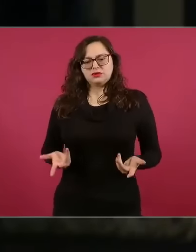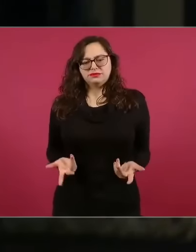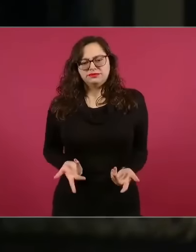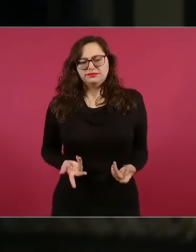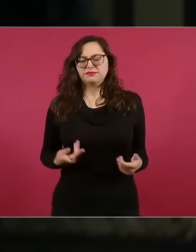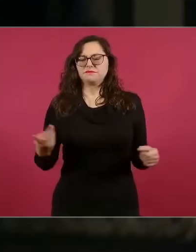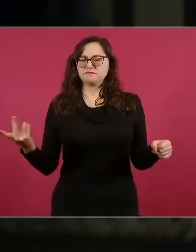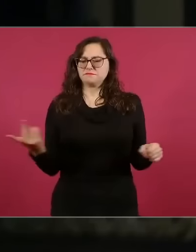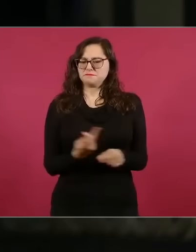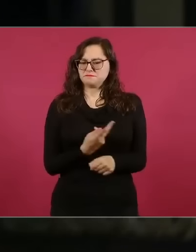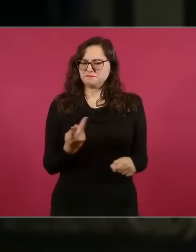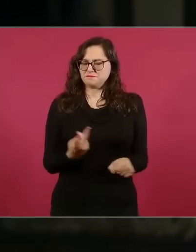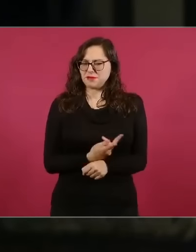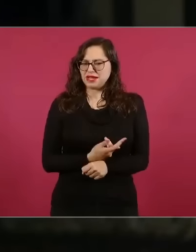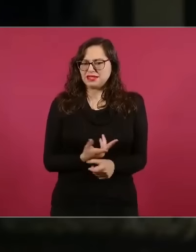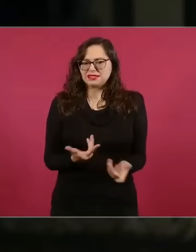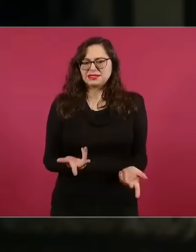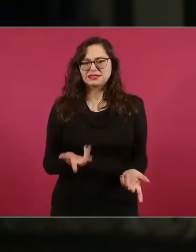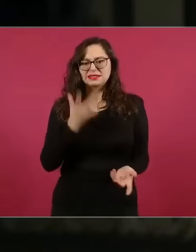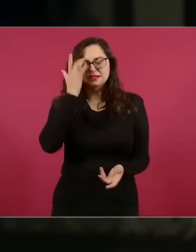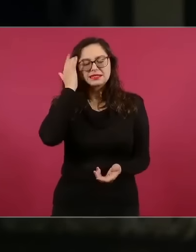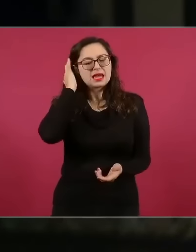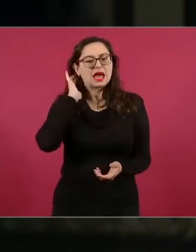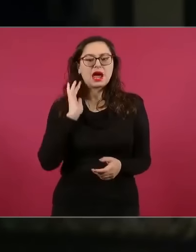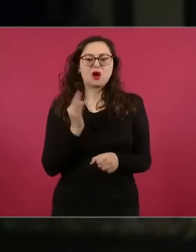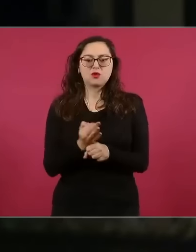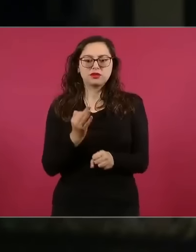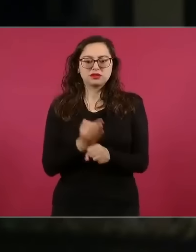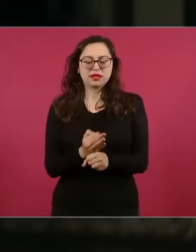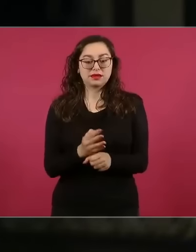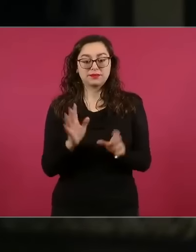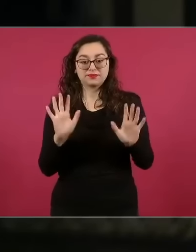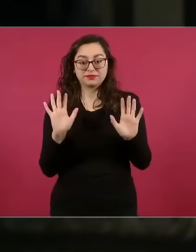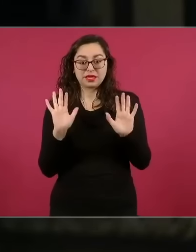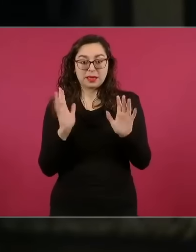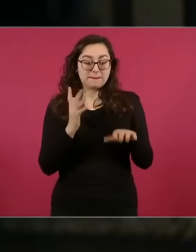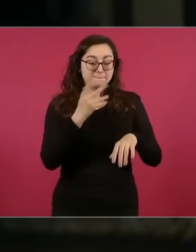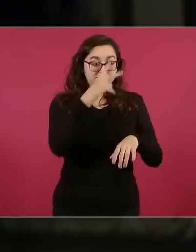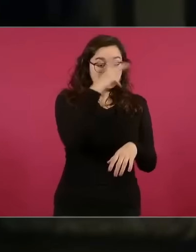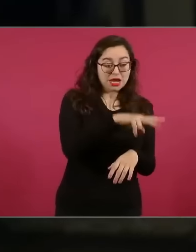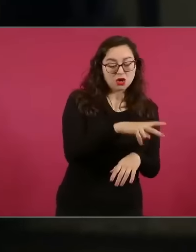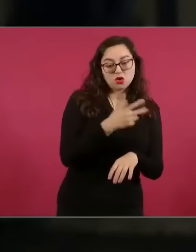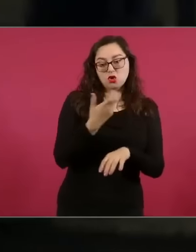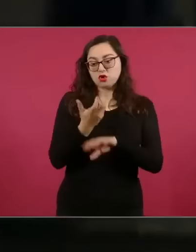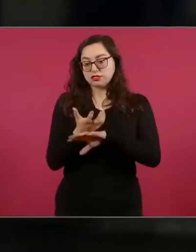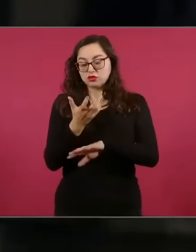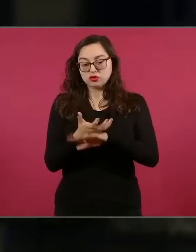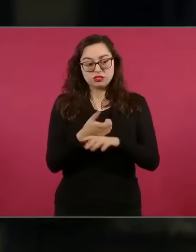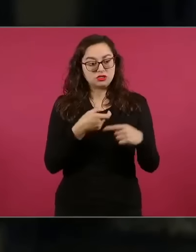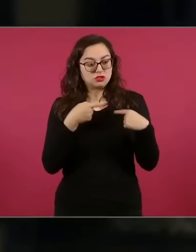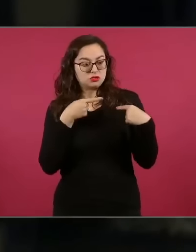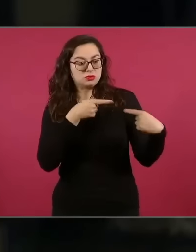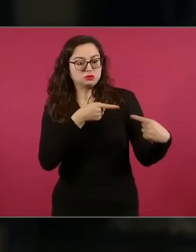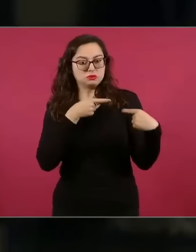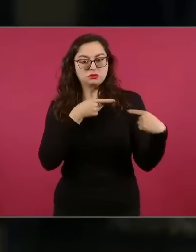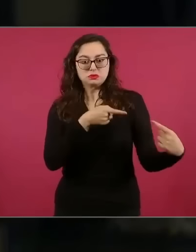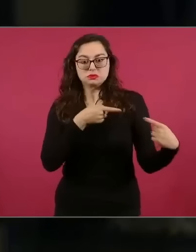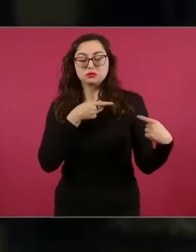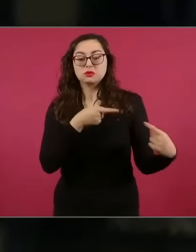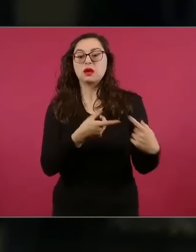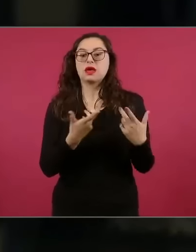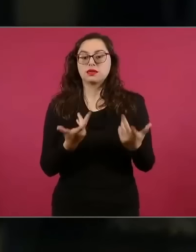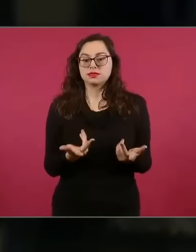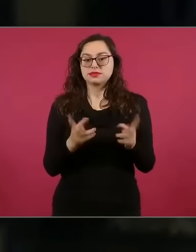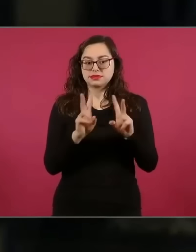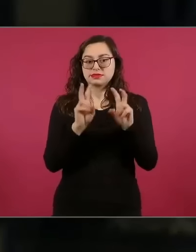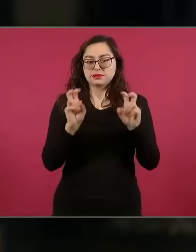ha ido en aumento esta tensión bilateral entre México y Estados Unidos a partir justamente de los